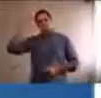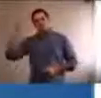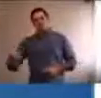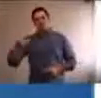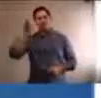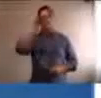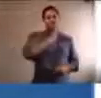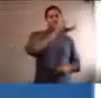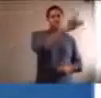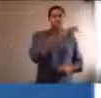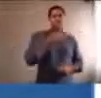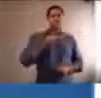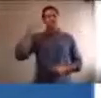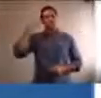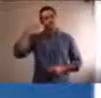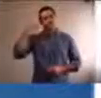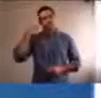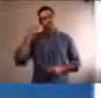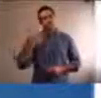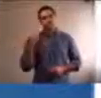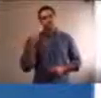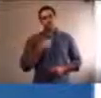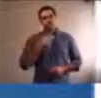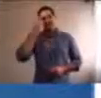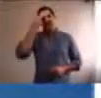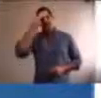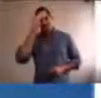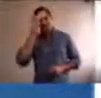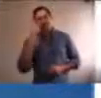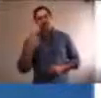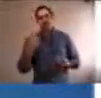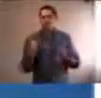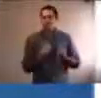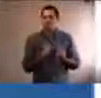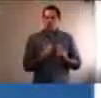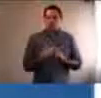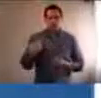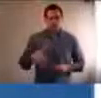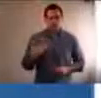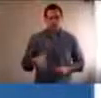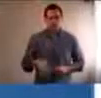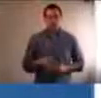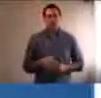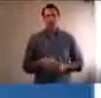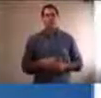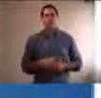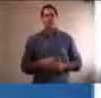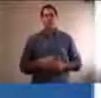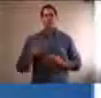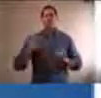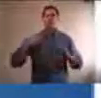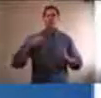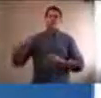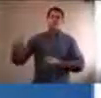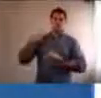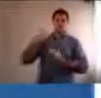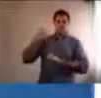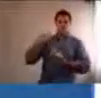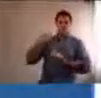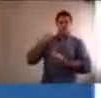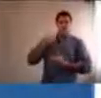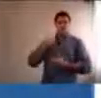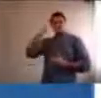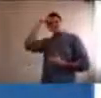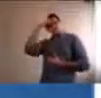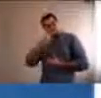comprender lo valioso que tienen en todo lo que tiene que ver con nuestra formación como personas, de